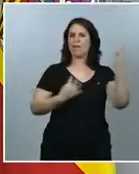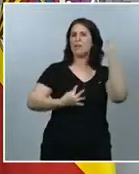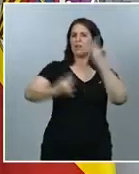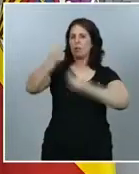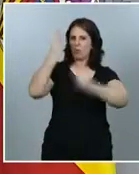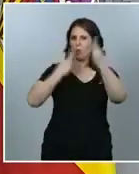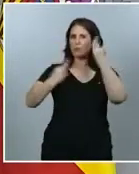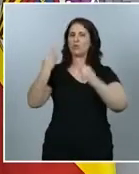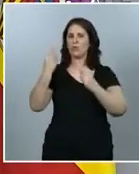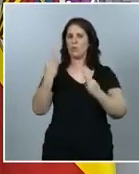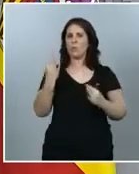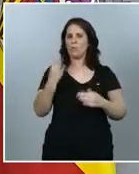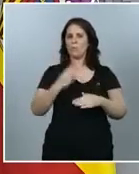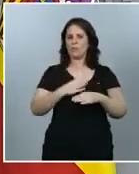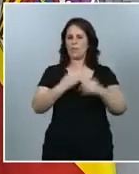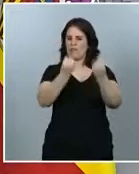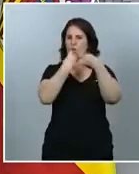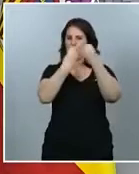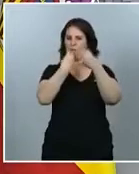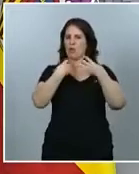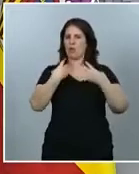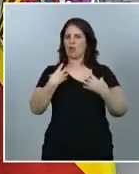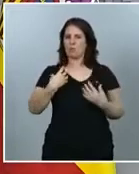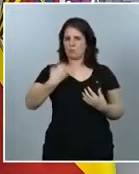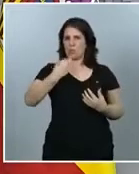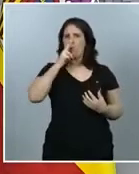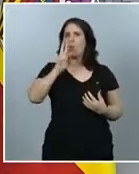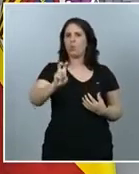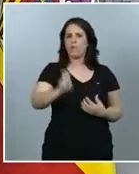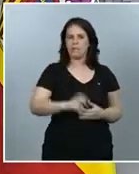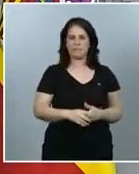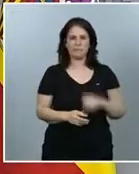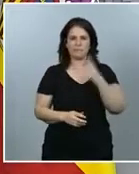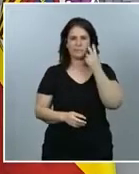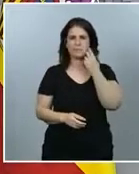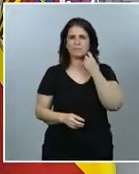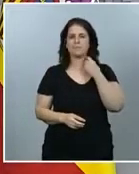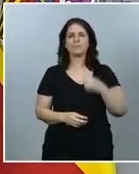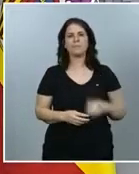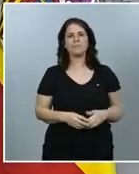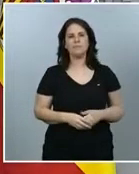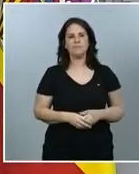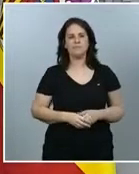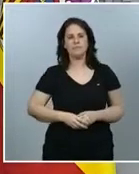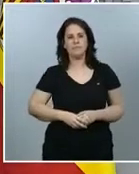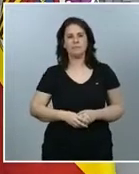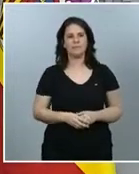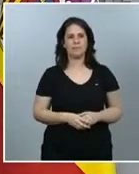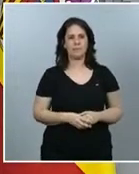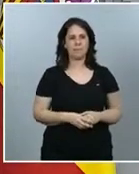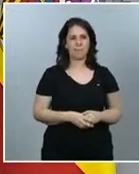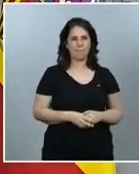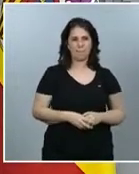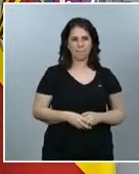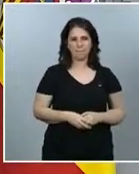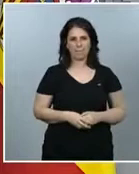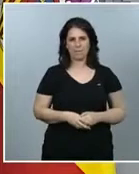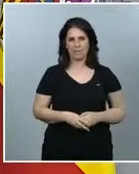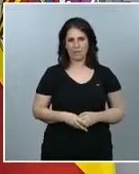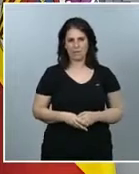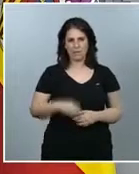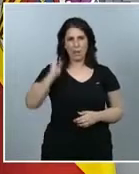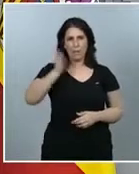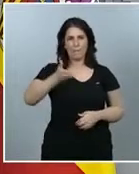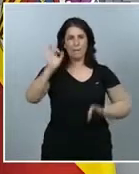dar una información útil. La prevalencia estimada, después de analizar los